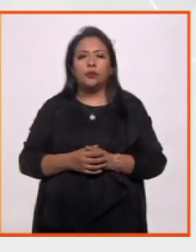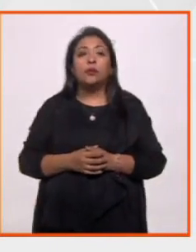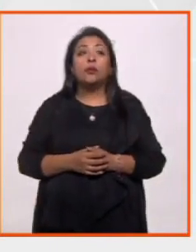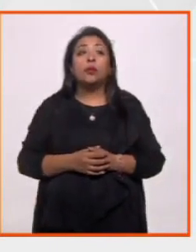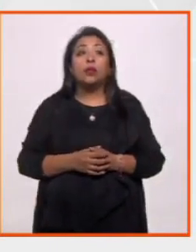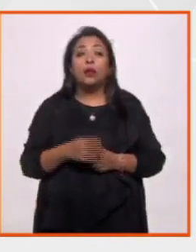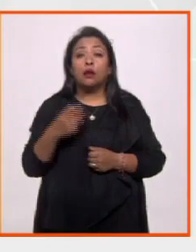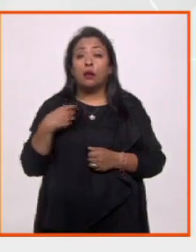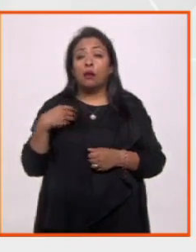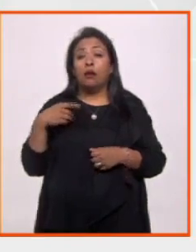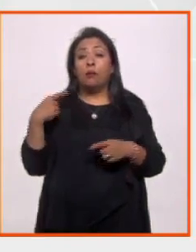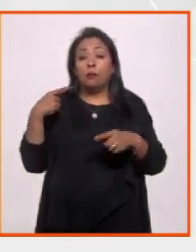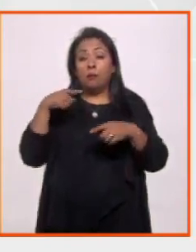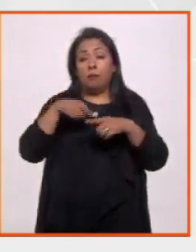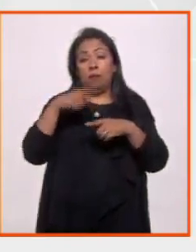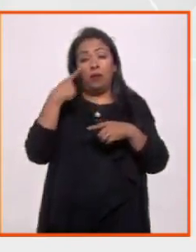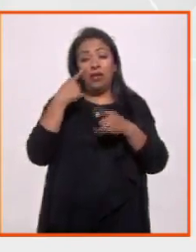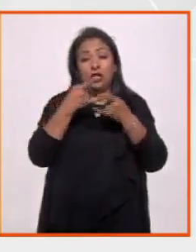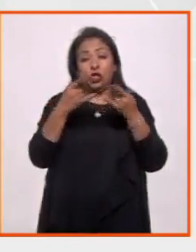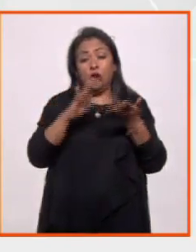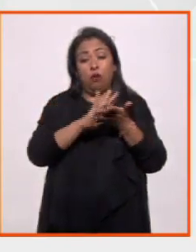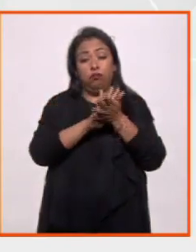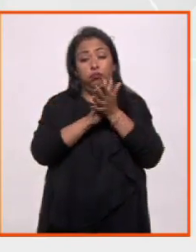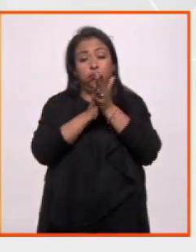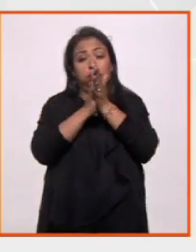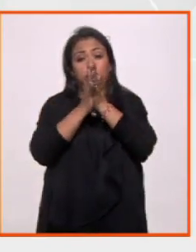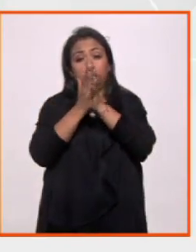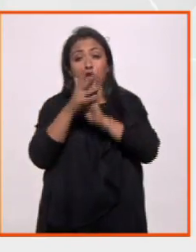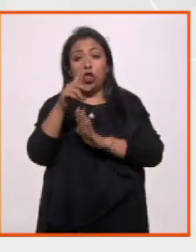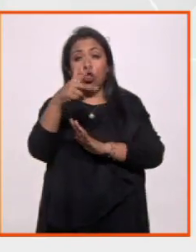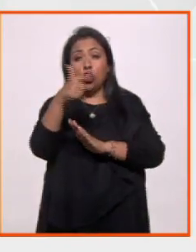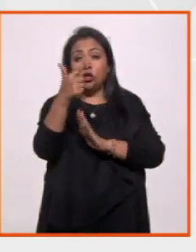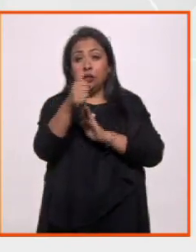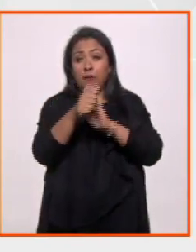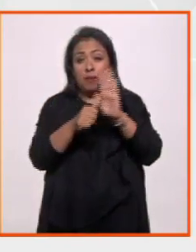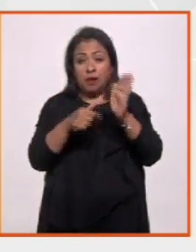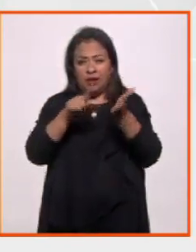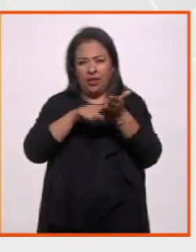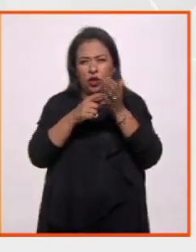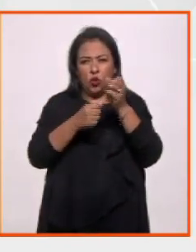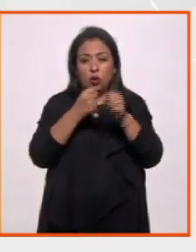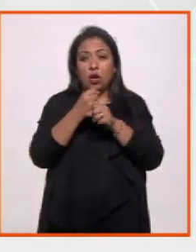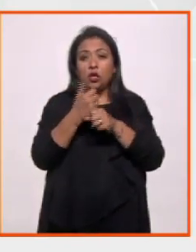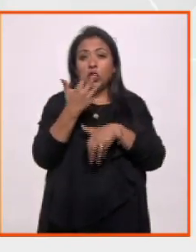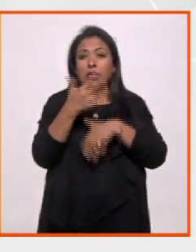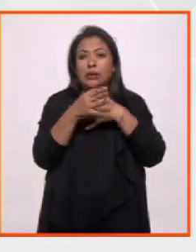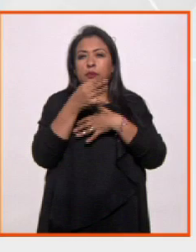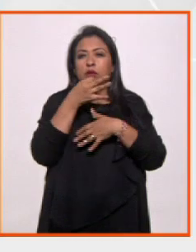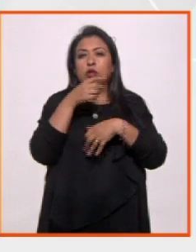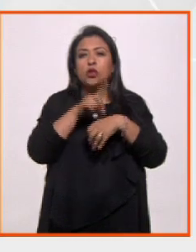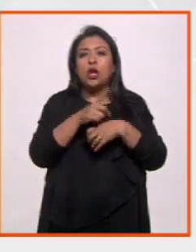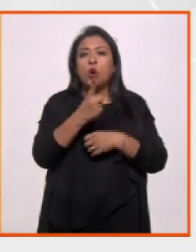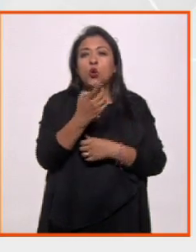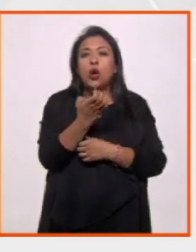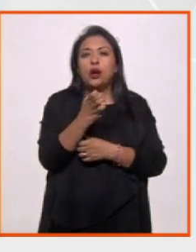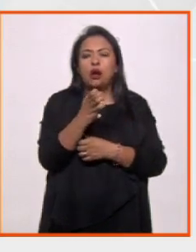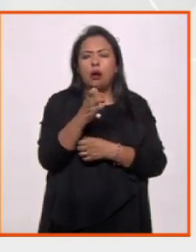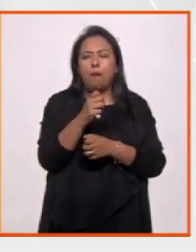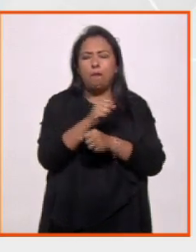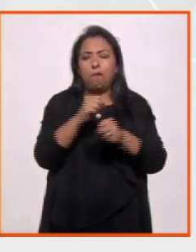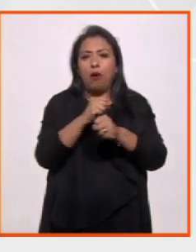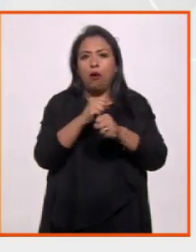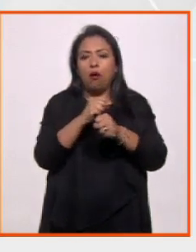Si colocamos la historia de la evolución del universo en los 12 meses que tiene un año, a los 15 minutos del primero de enero sucede la gran